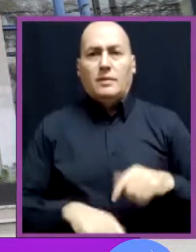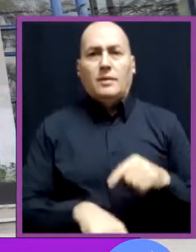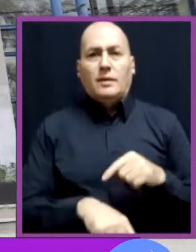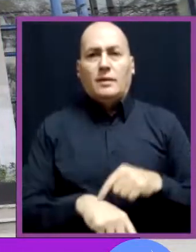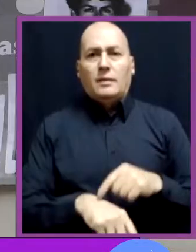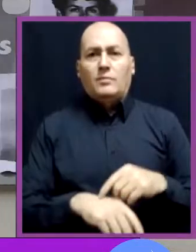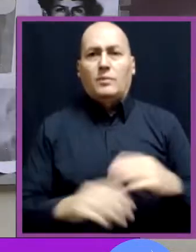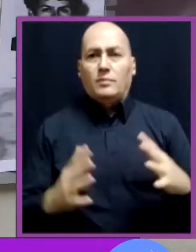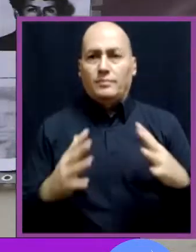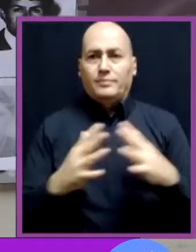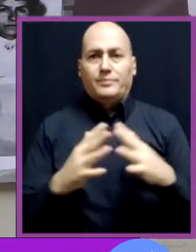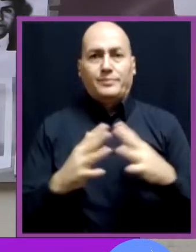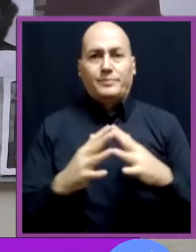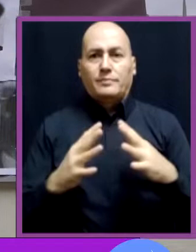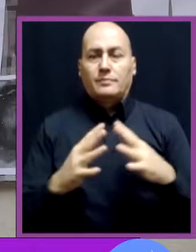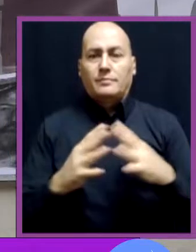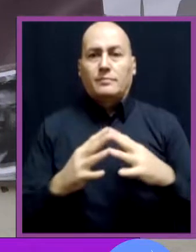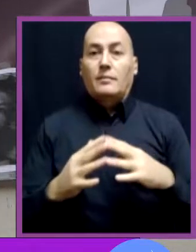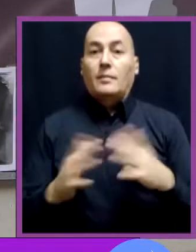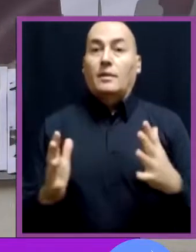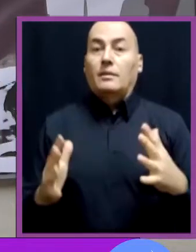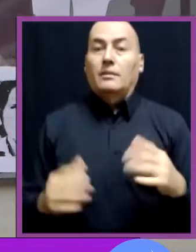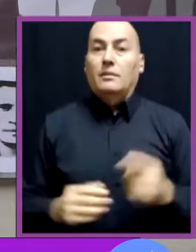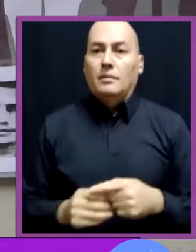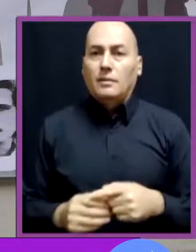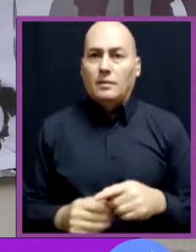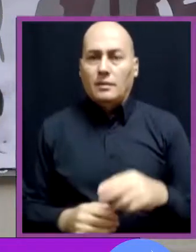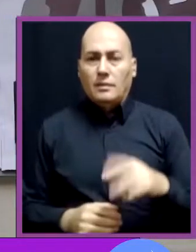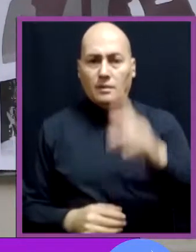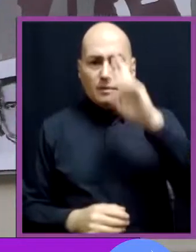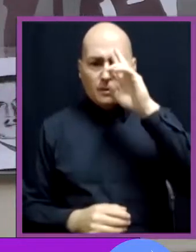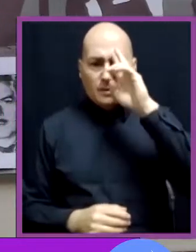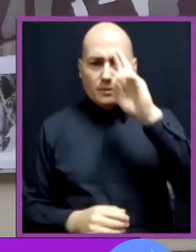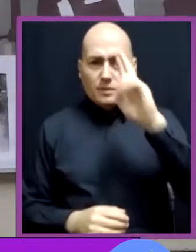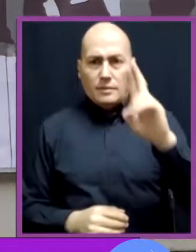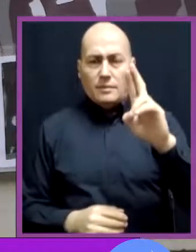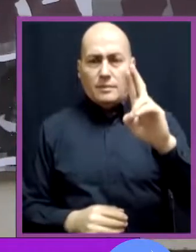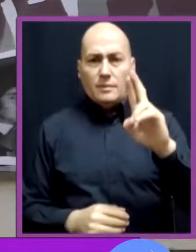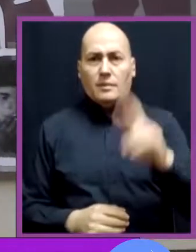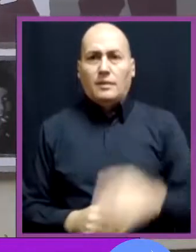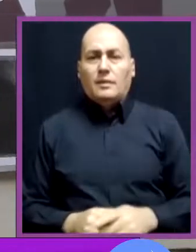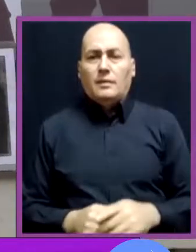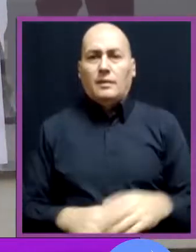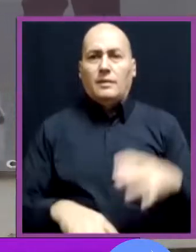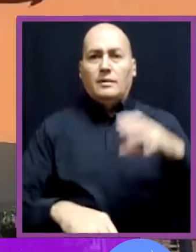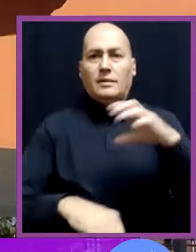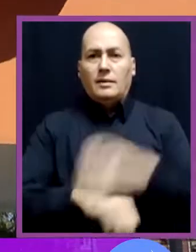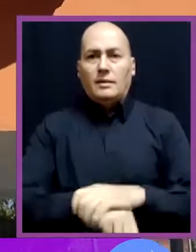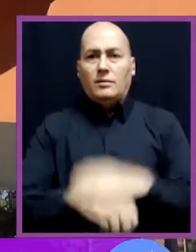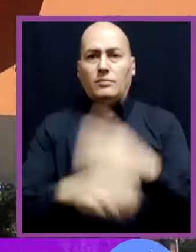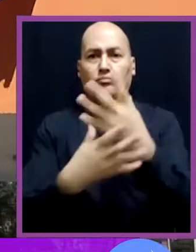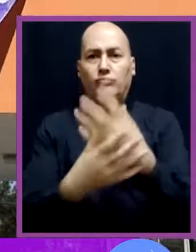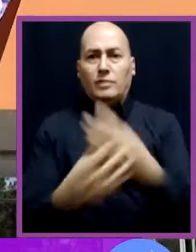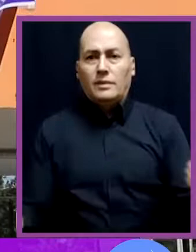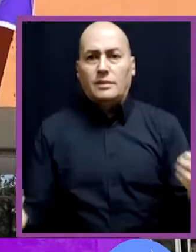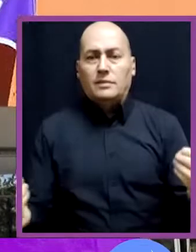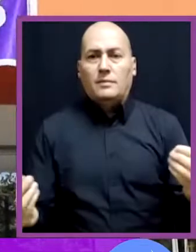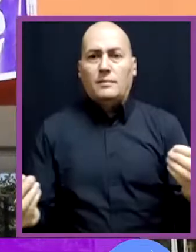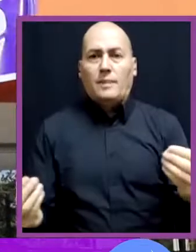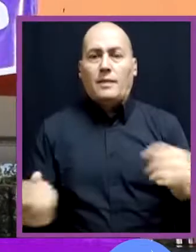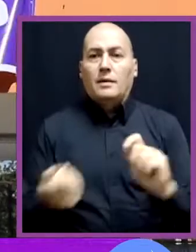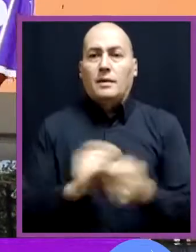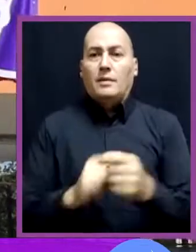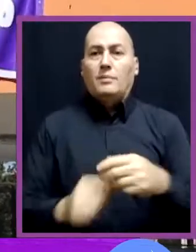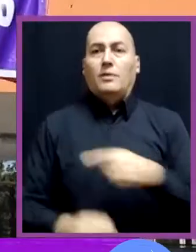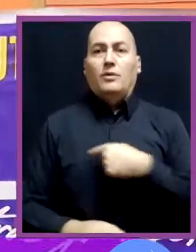fue un paso significativo para esta gestión. La conmemoración del Día del Detenido Desaparecido, el cambio de nombre de la